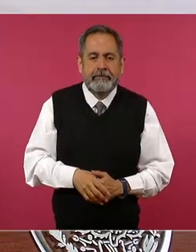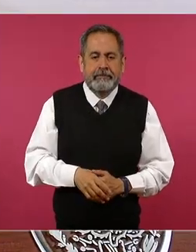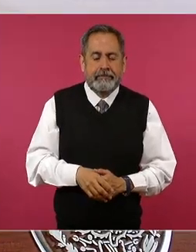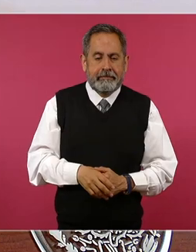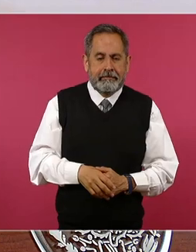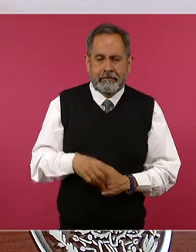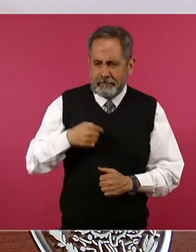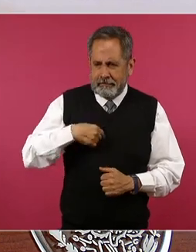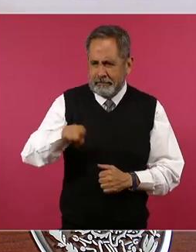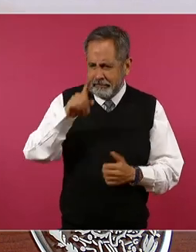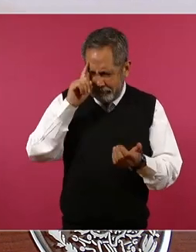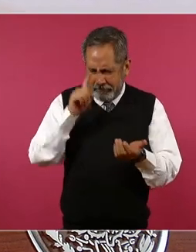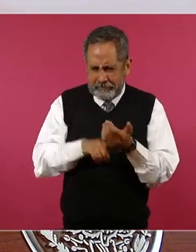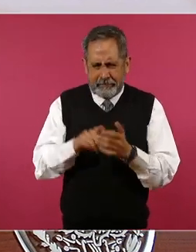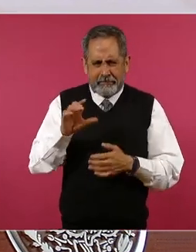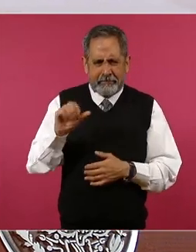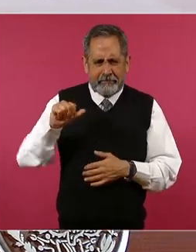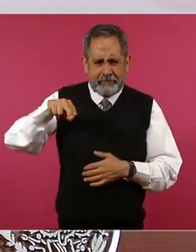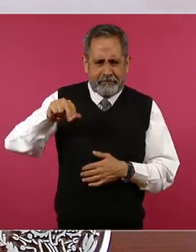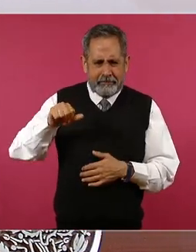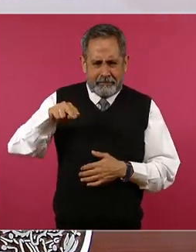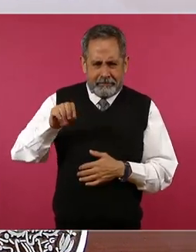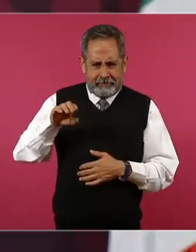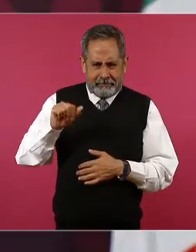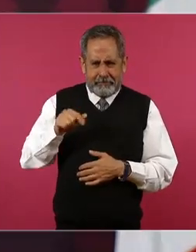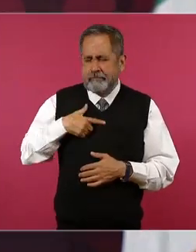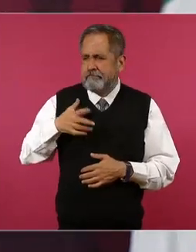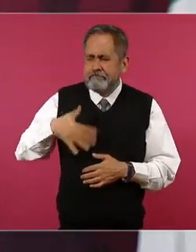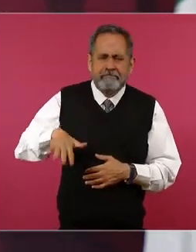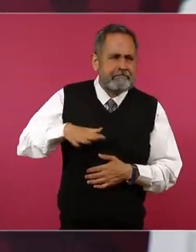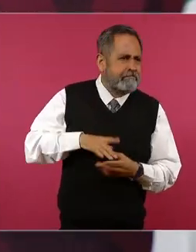fuimos a Cananea y estábamos buscando